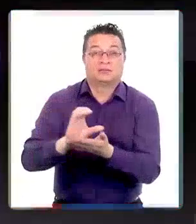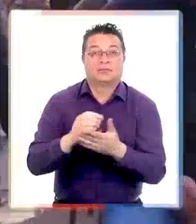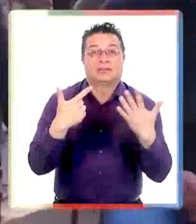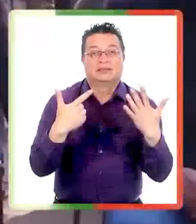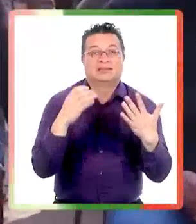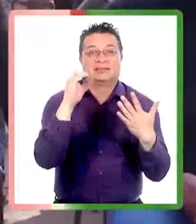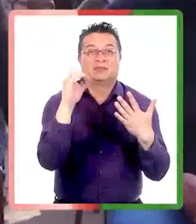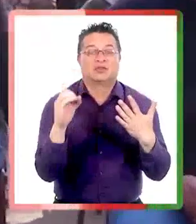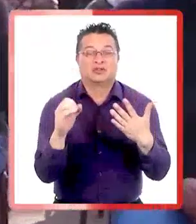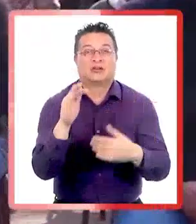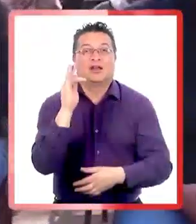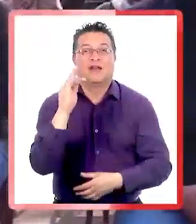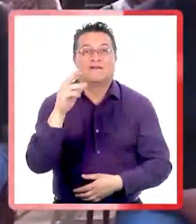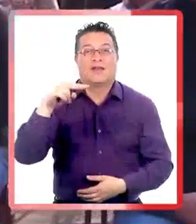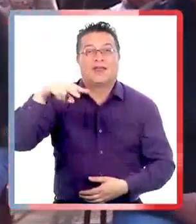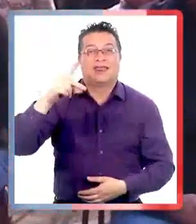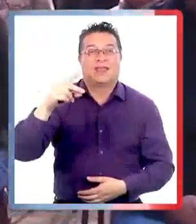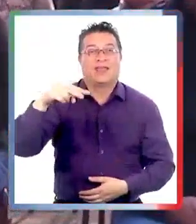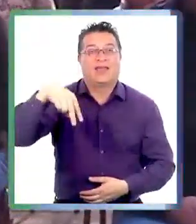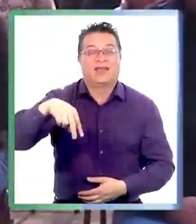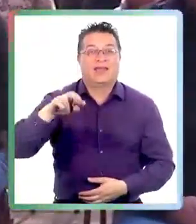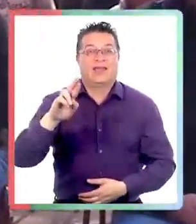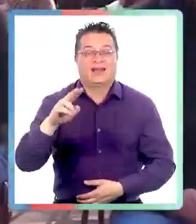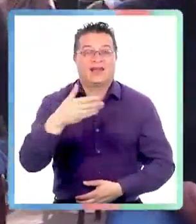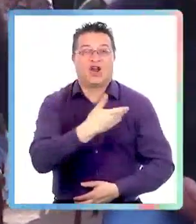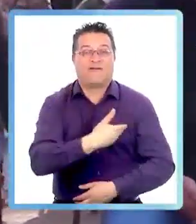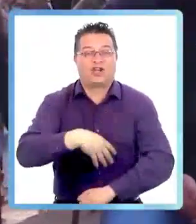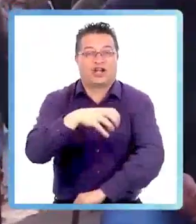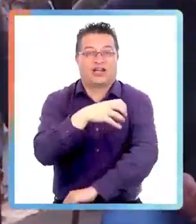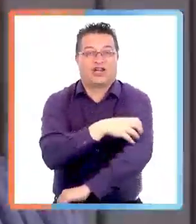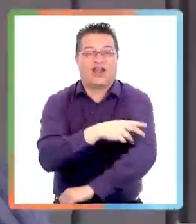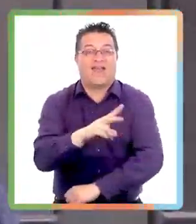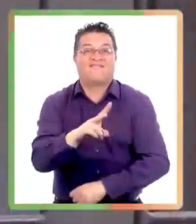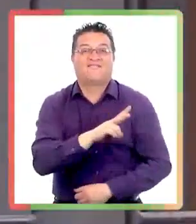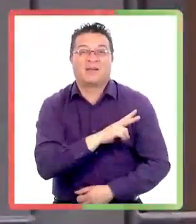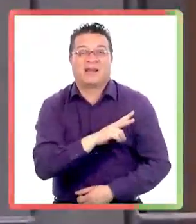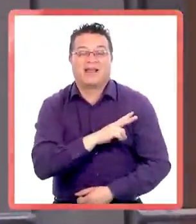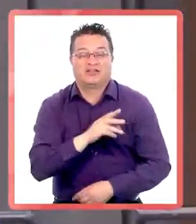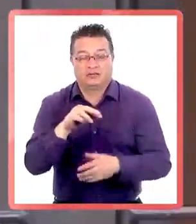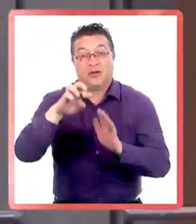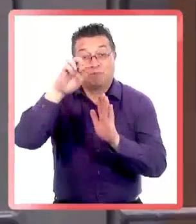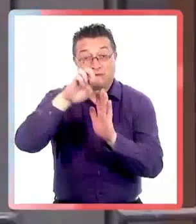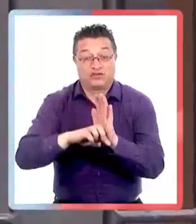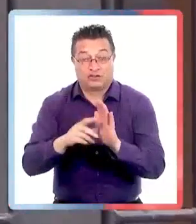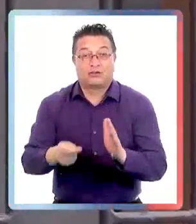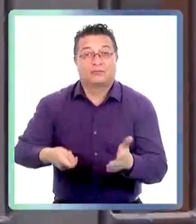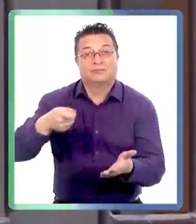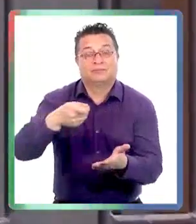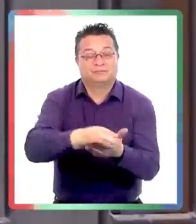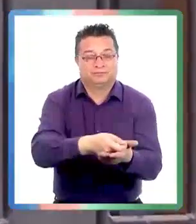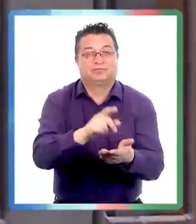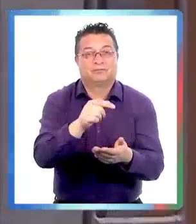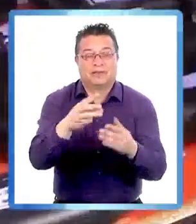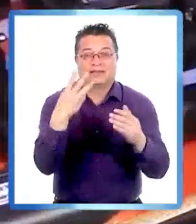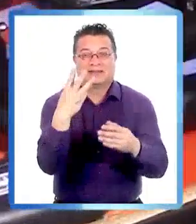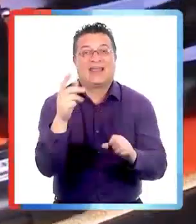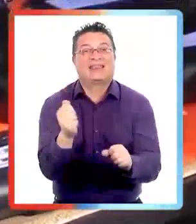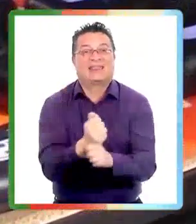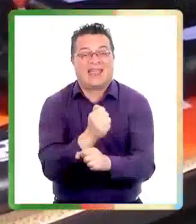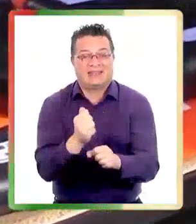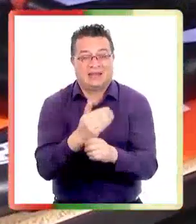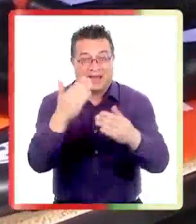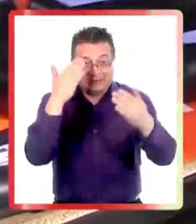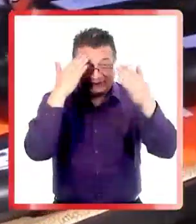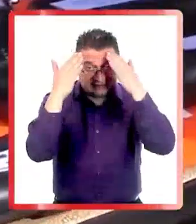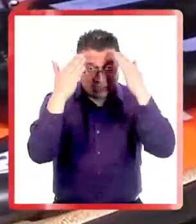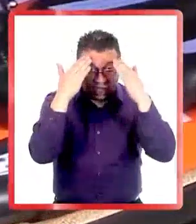del 7% del FNDR del gobierno regional de Valparaíso dentro del proyecto se incluyen tres talleres